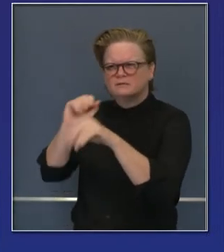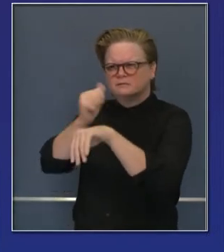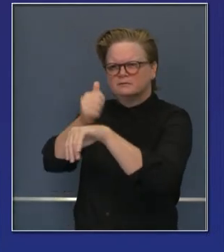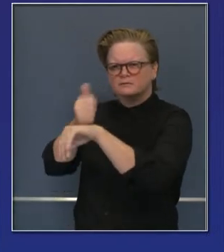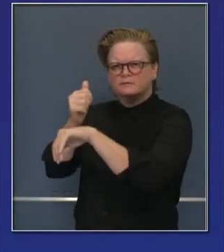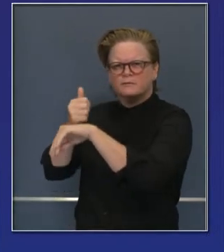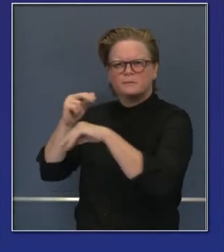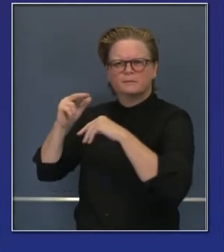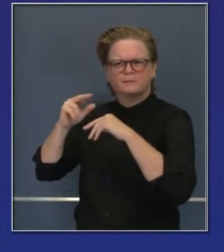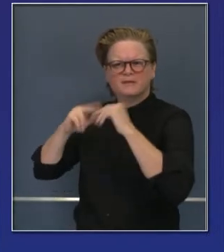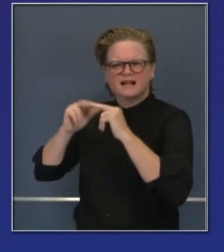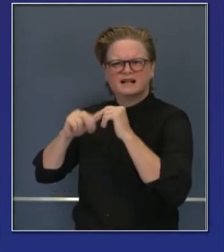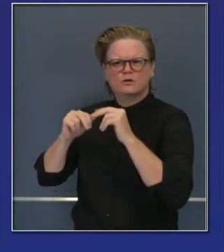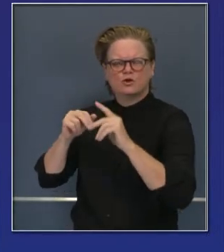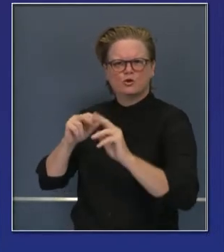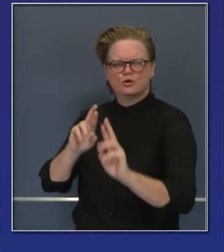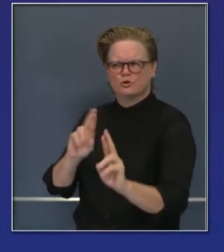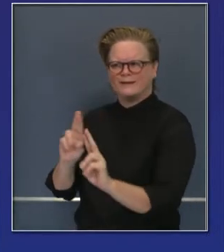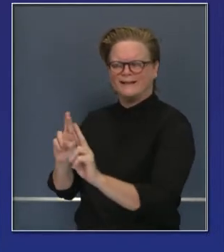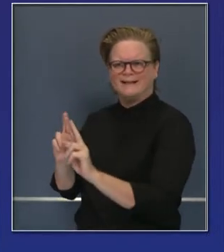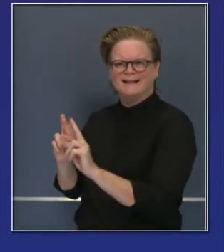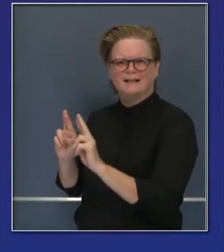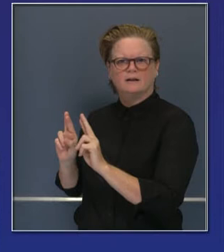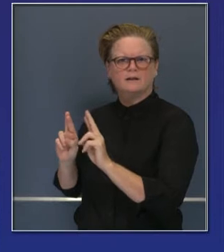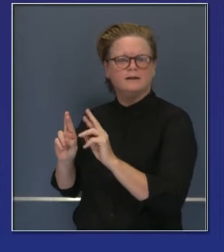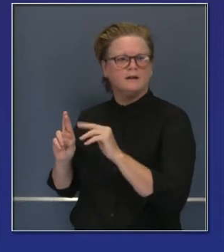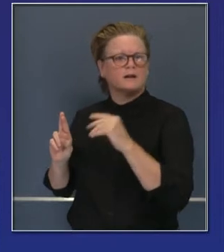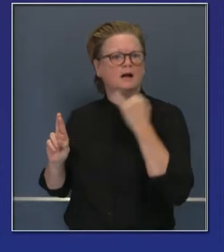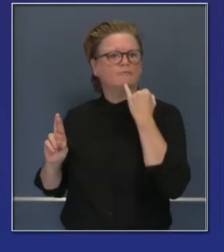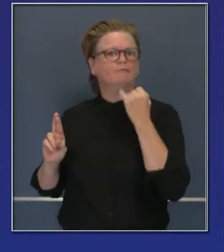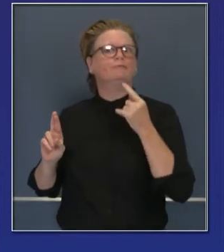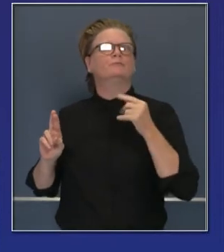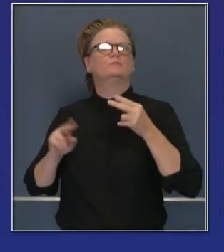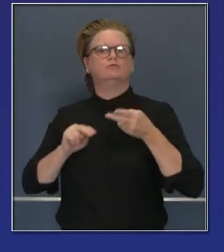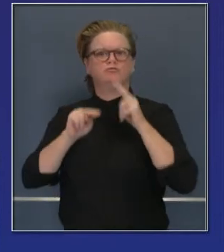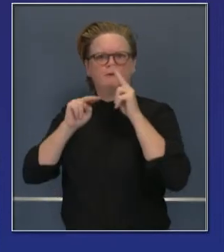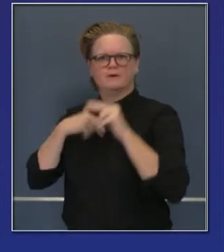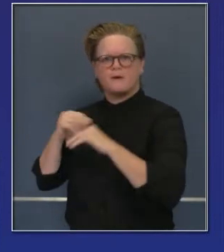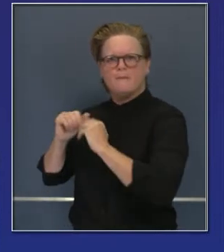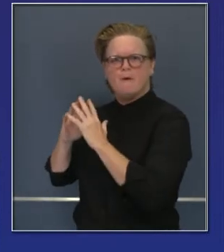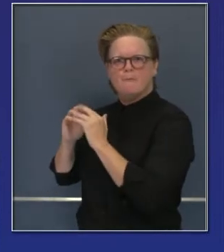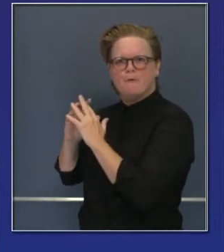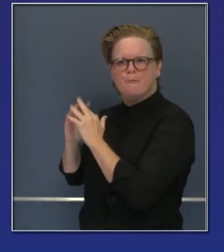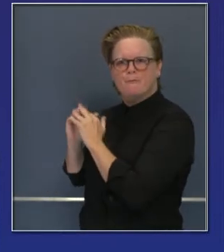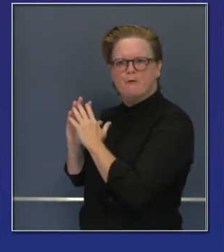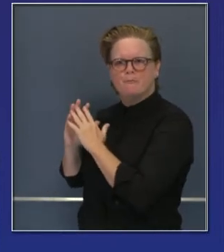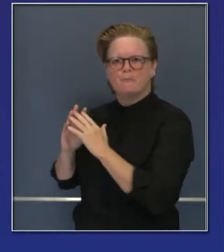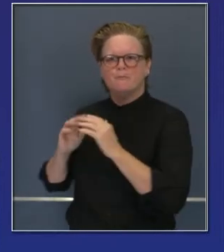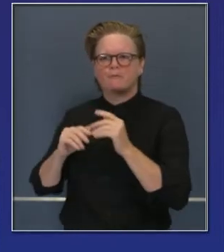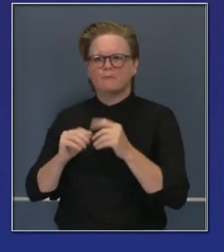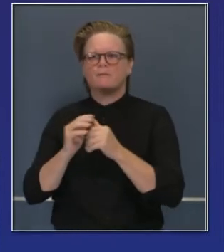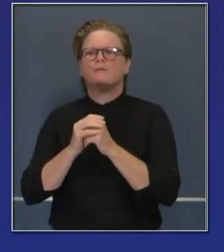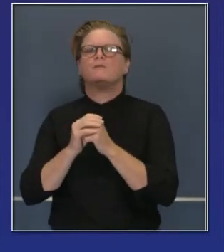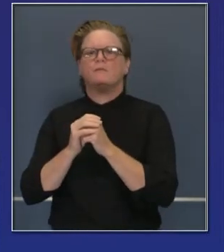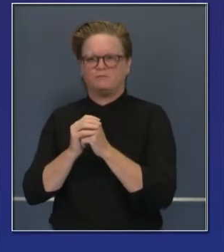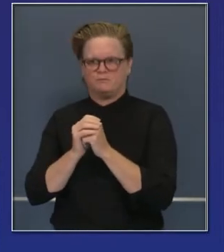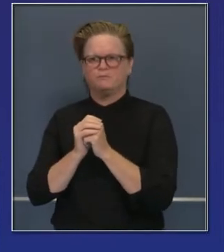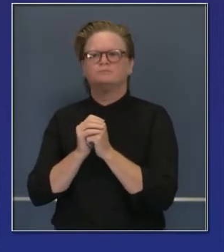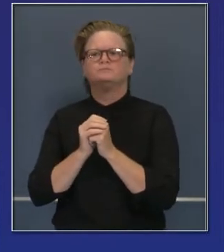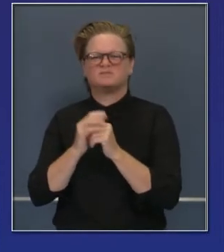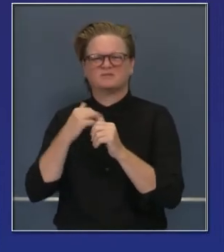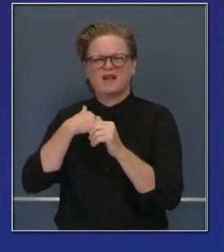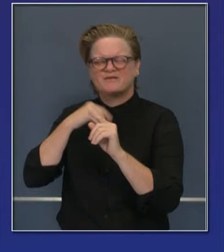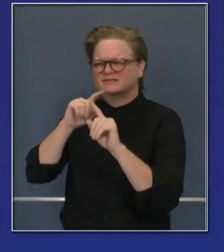Lo que llamamos estatus caluroso. Porter, Fairview, ARCO, la arena ARCO